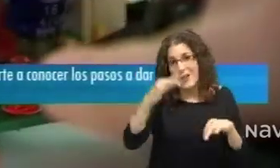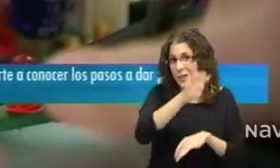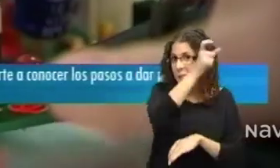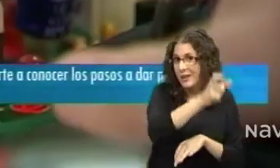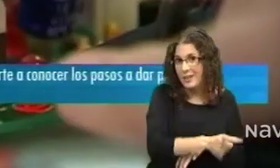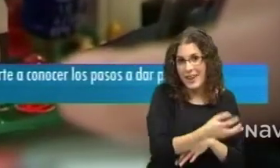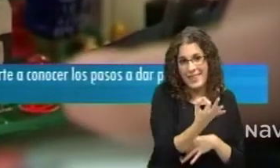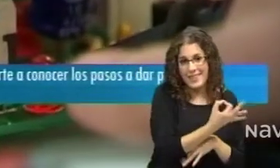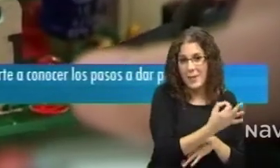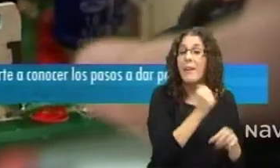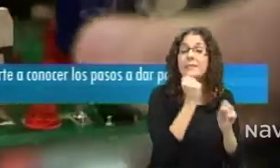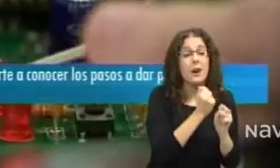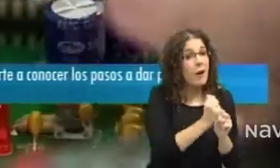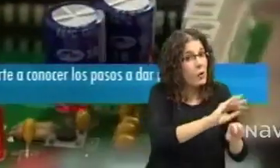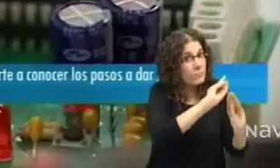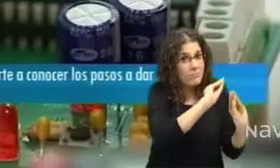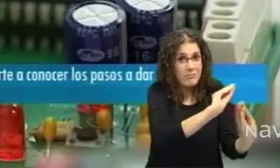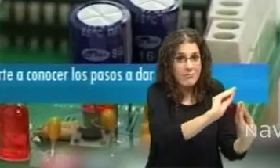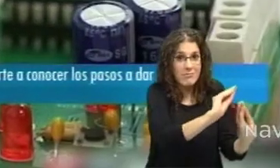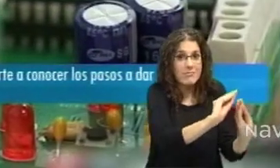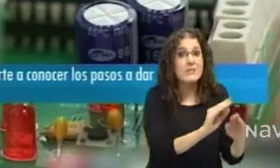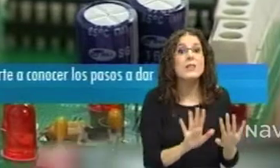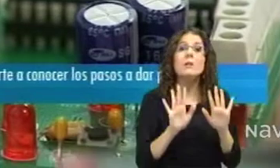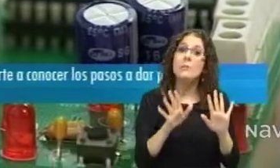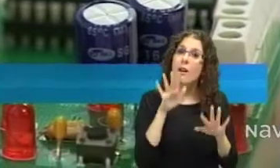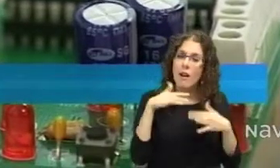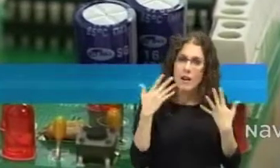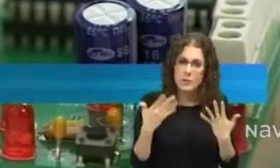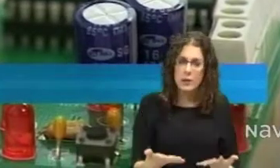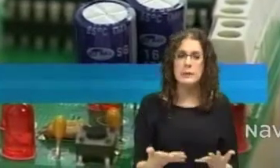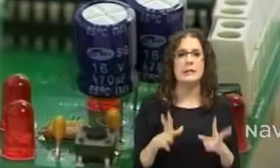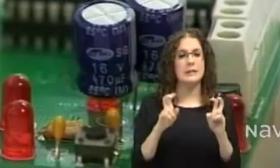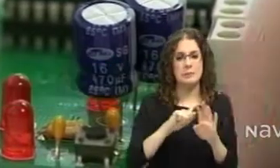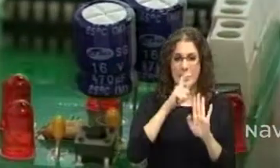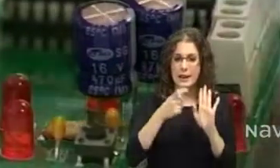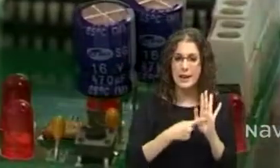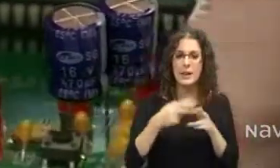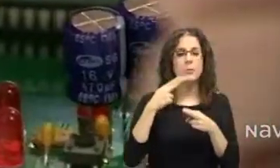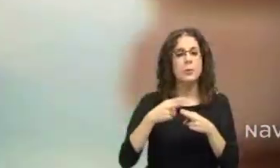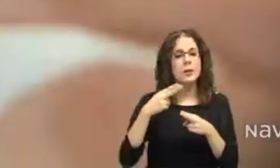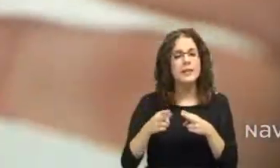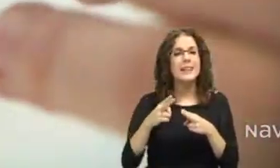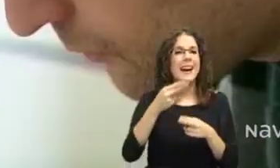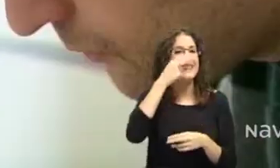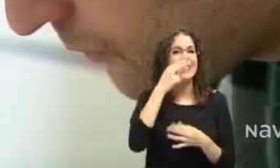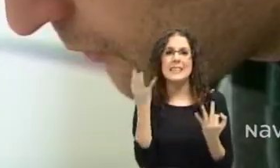trabajo, pero la labor legislativa y política es de crear